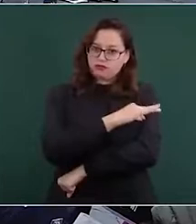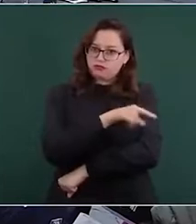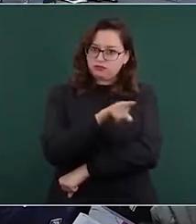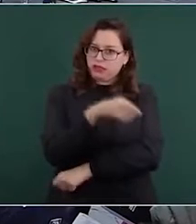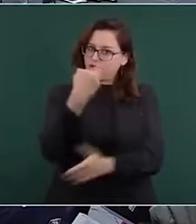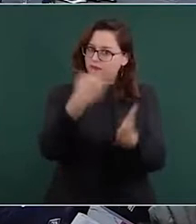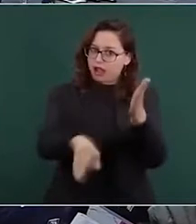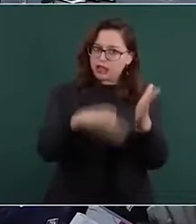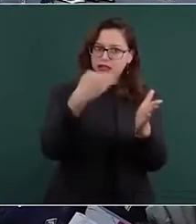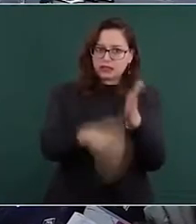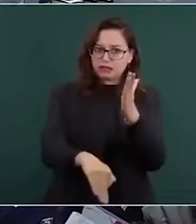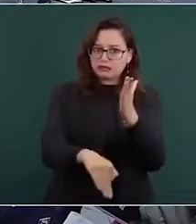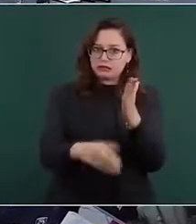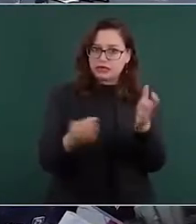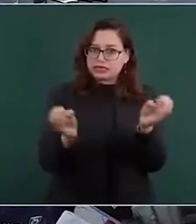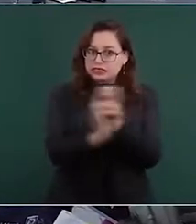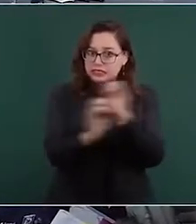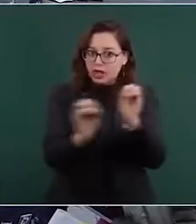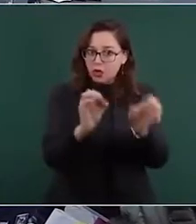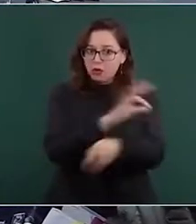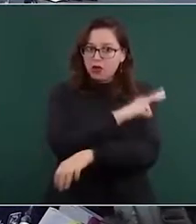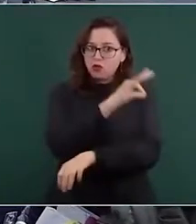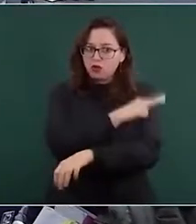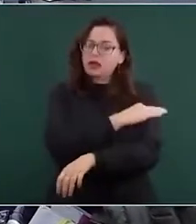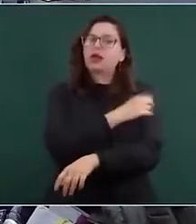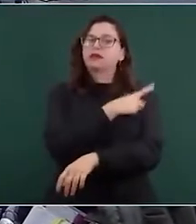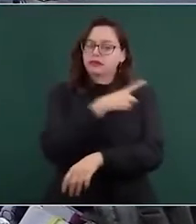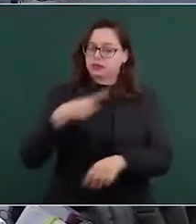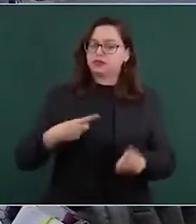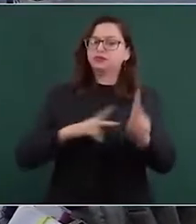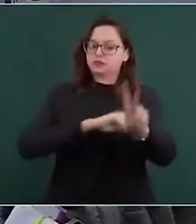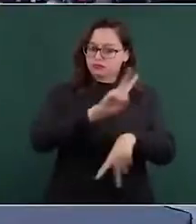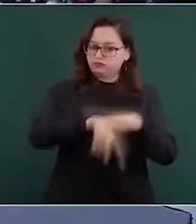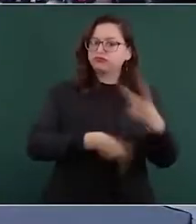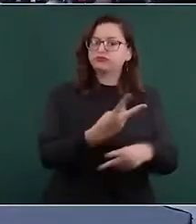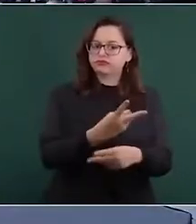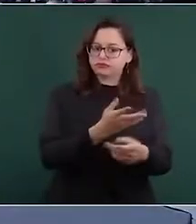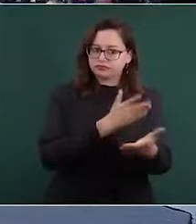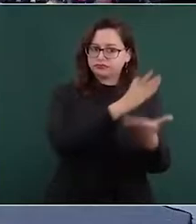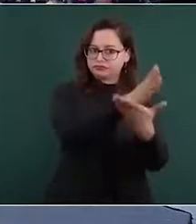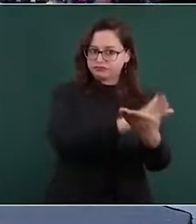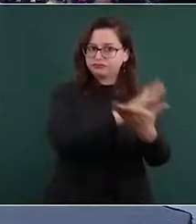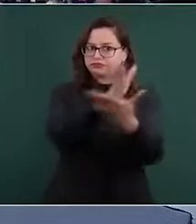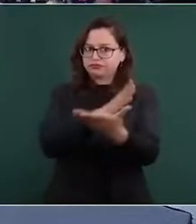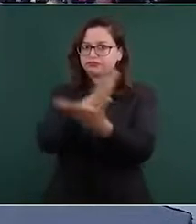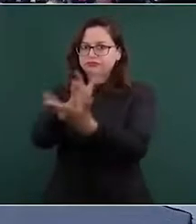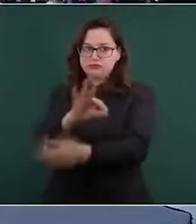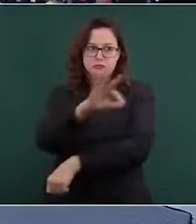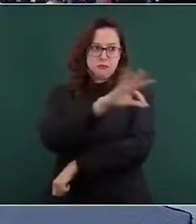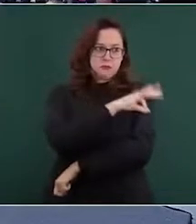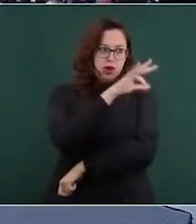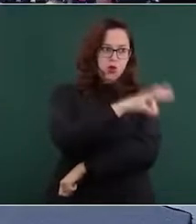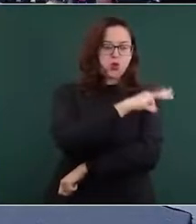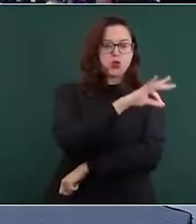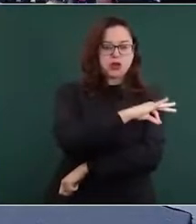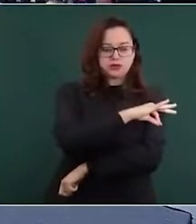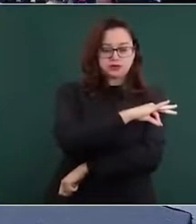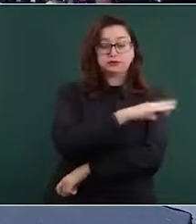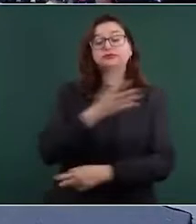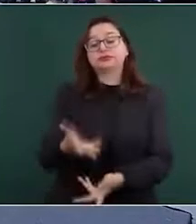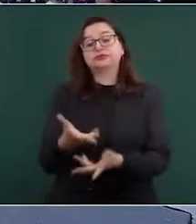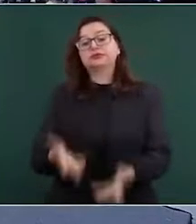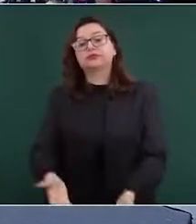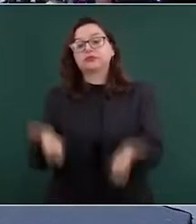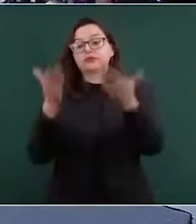Llegar a todos lados, no confiarnos. Lo que está pasando con la nueva